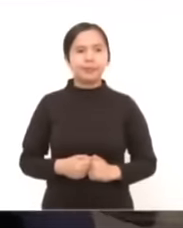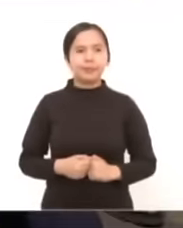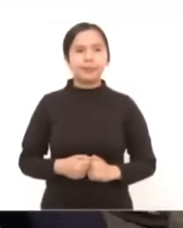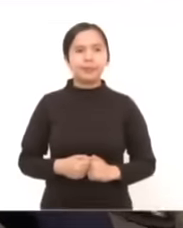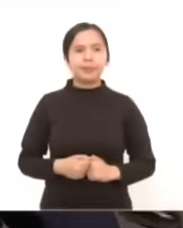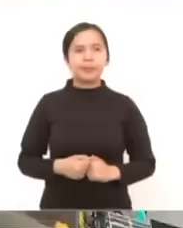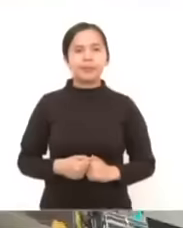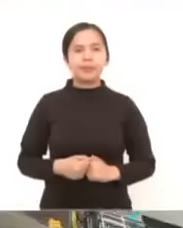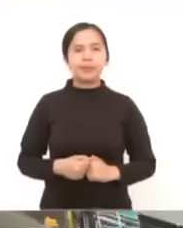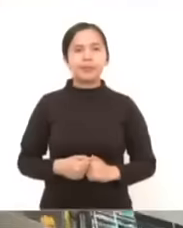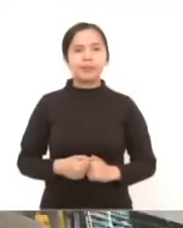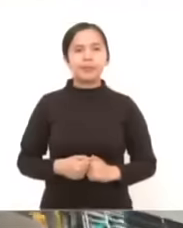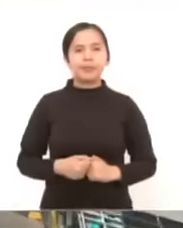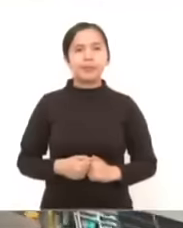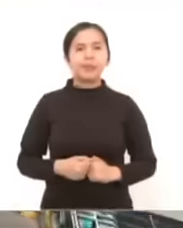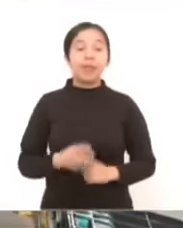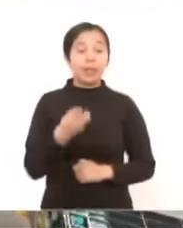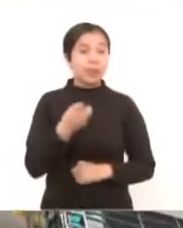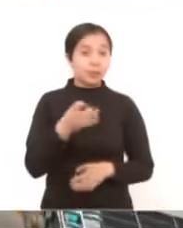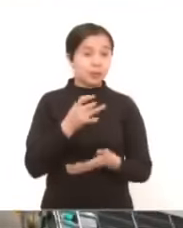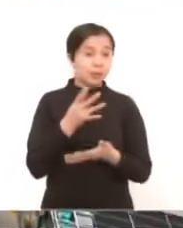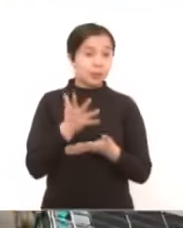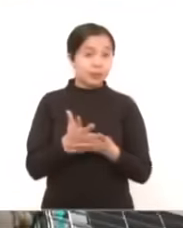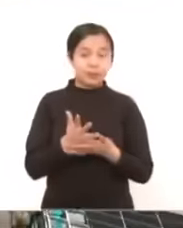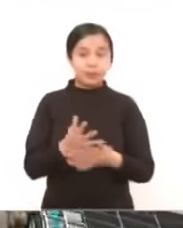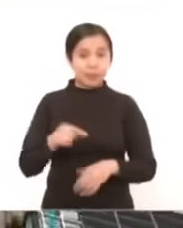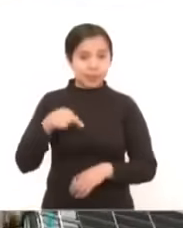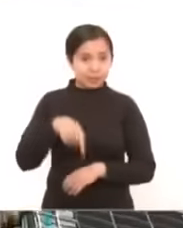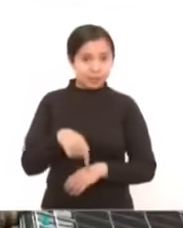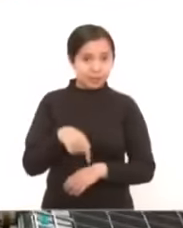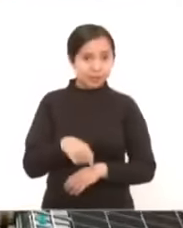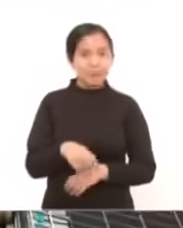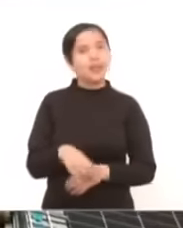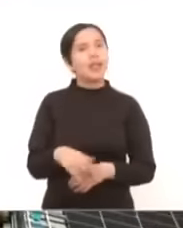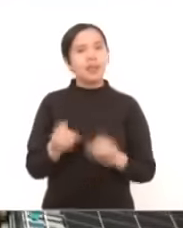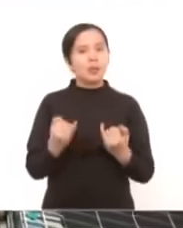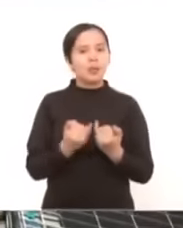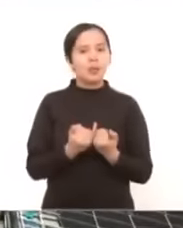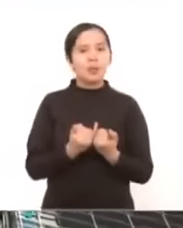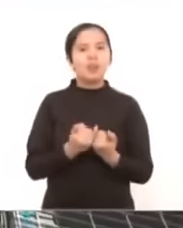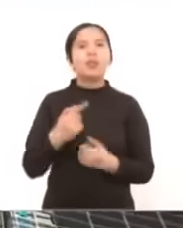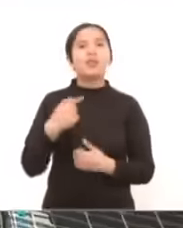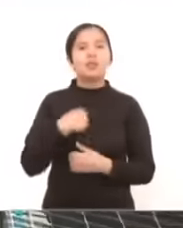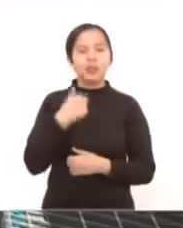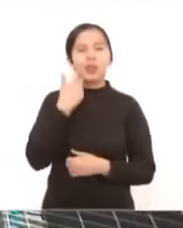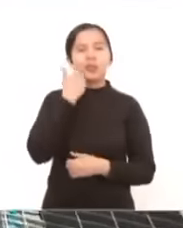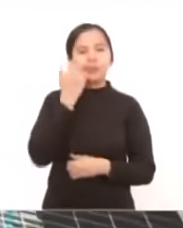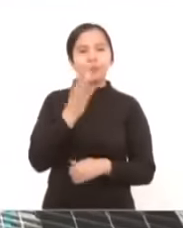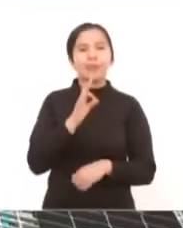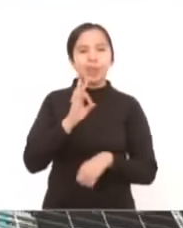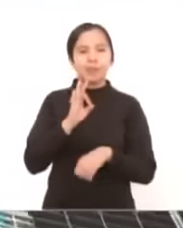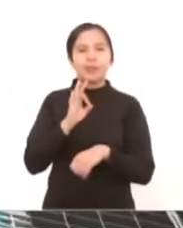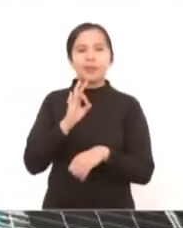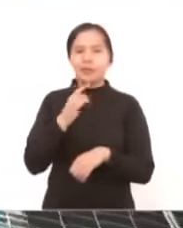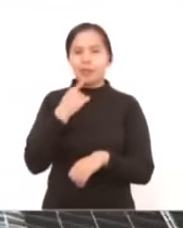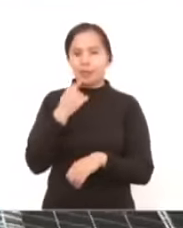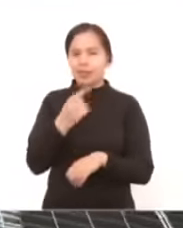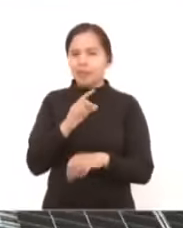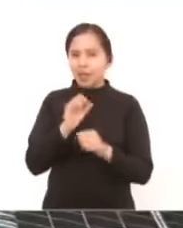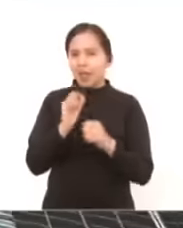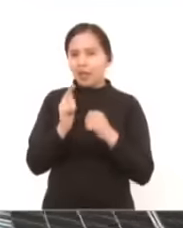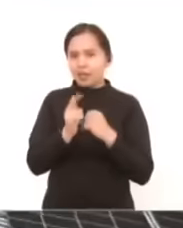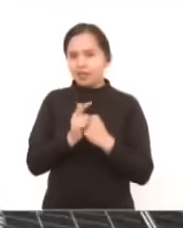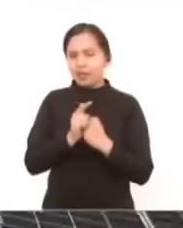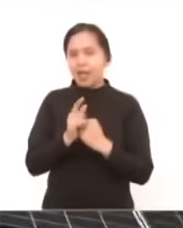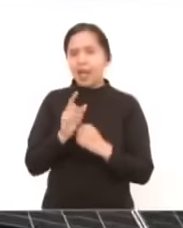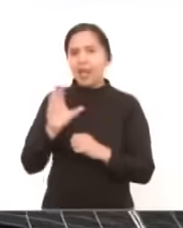y no sólo eso no sólo aquí porque aquí quiero hacer una defensa de cosas que ha estado